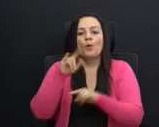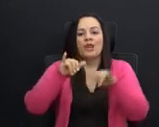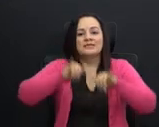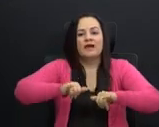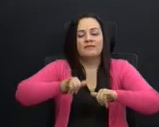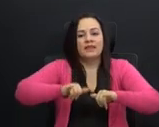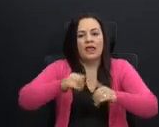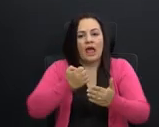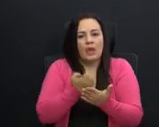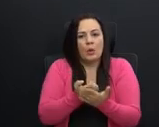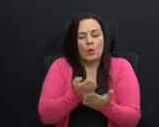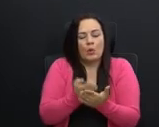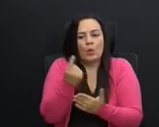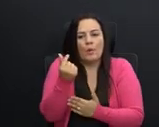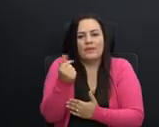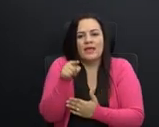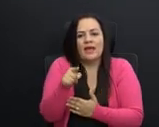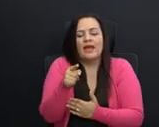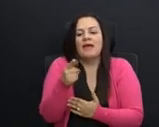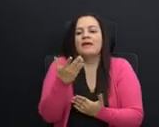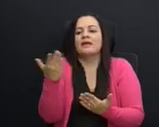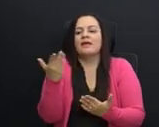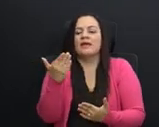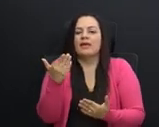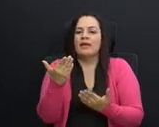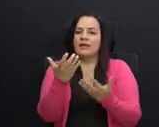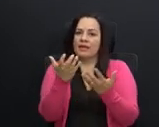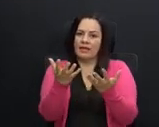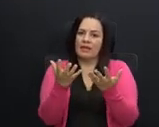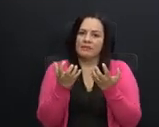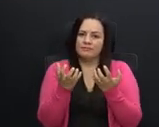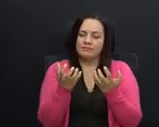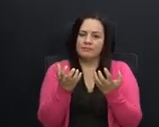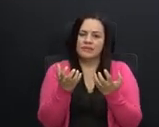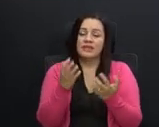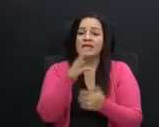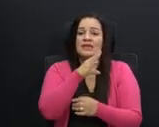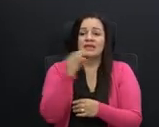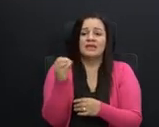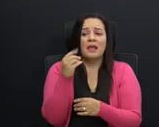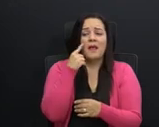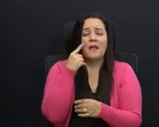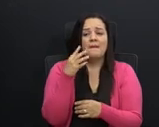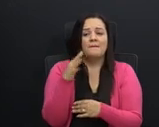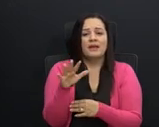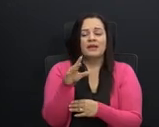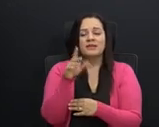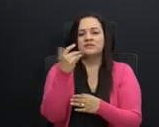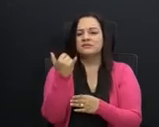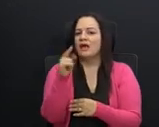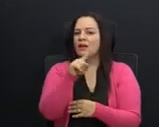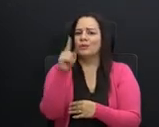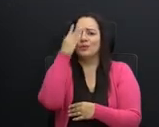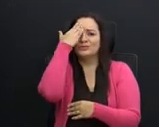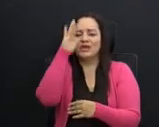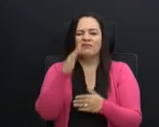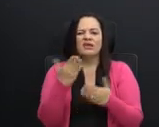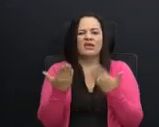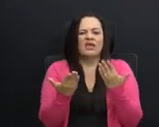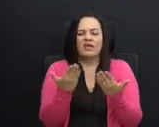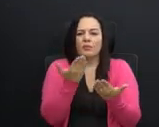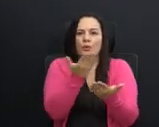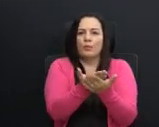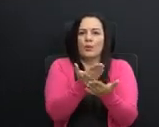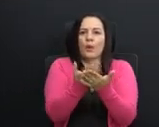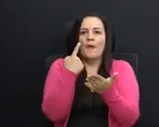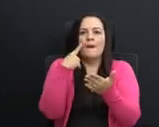económica y fiscal a la que aspiramos. Y es que al parecer ya no saben ni qué proponer, pero